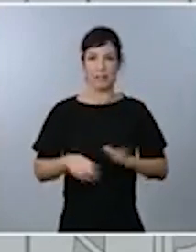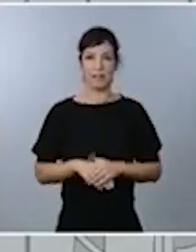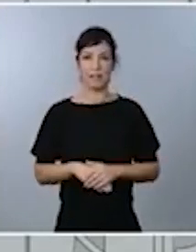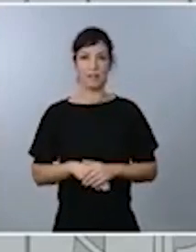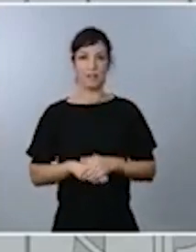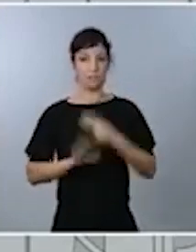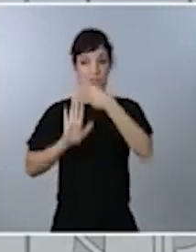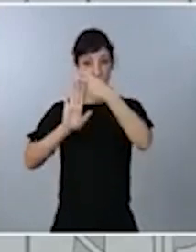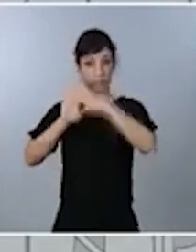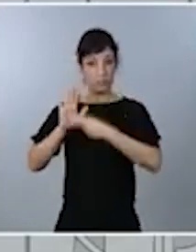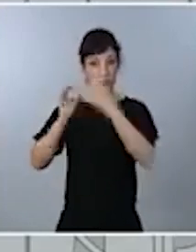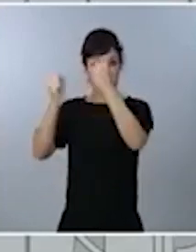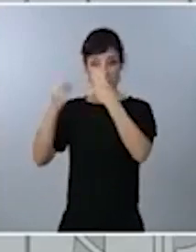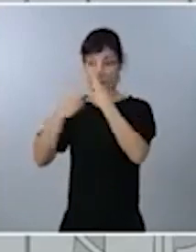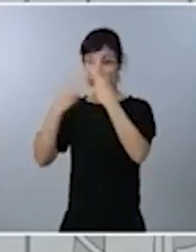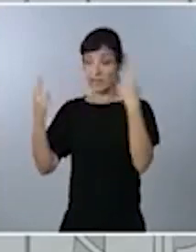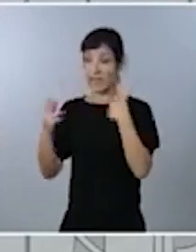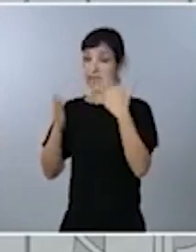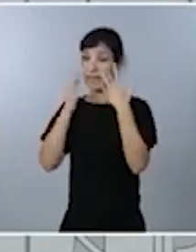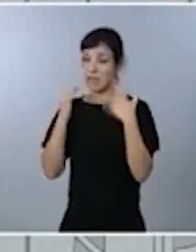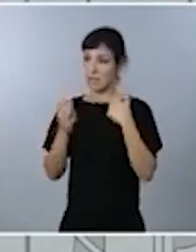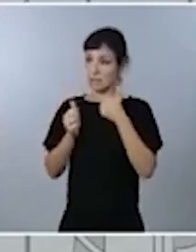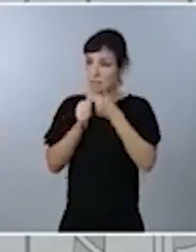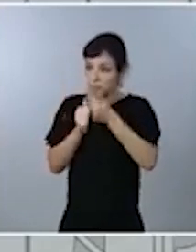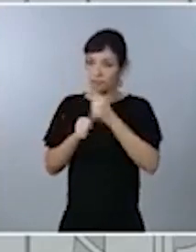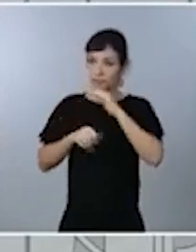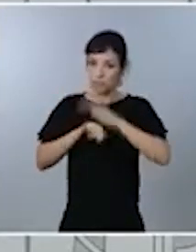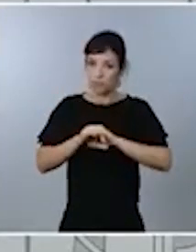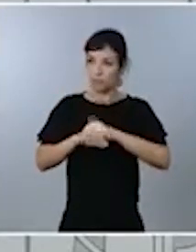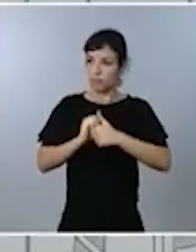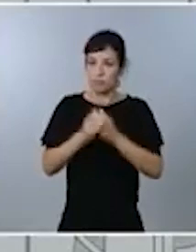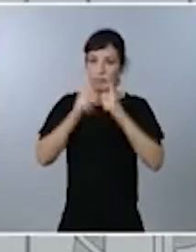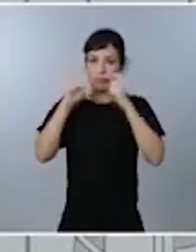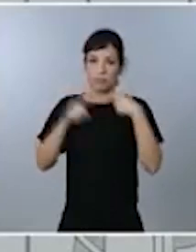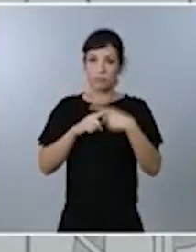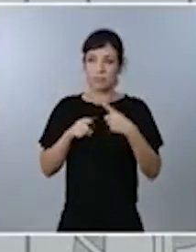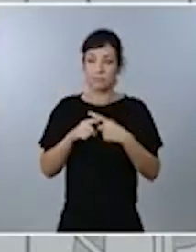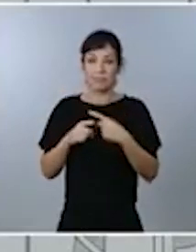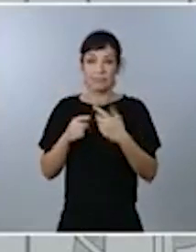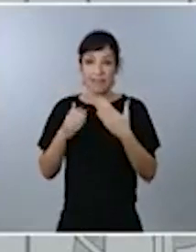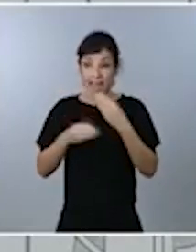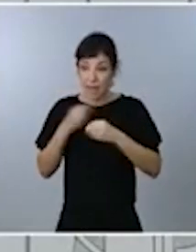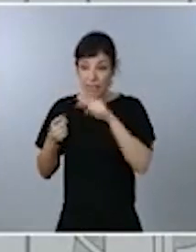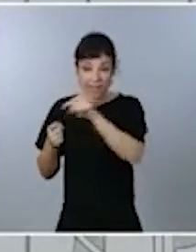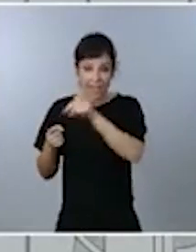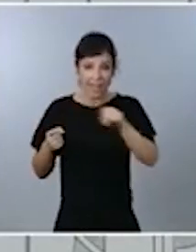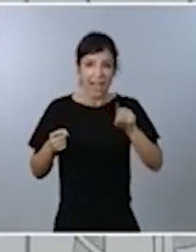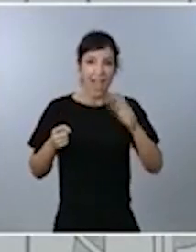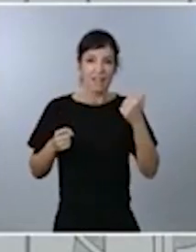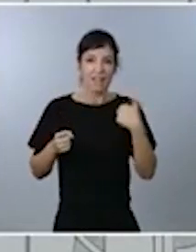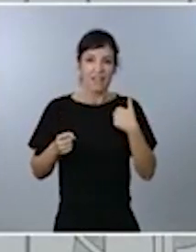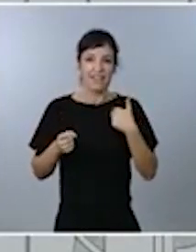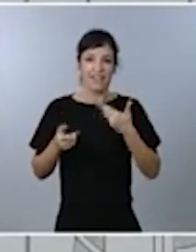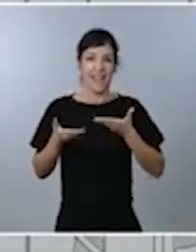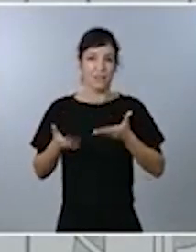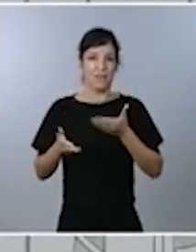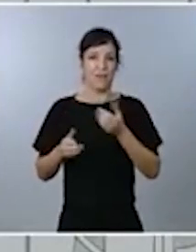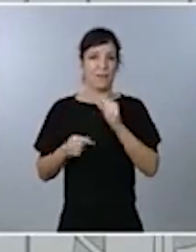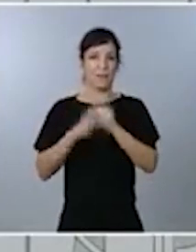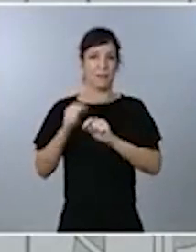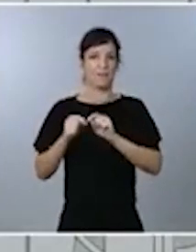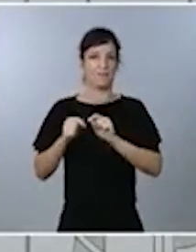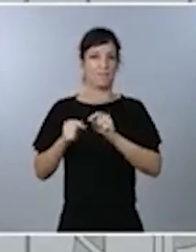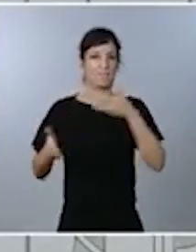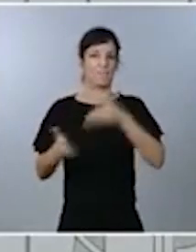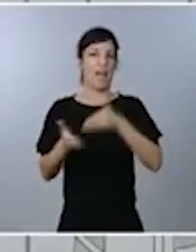las autoridades sanitarias, estamos poniendo una piedra en el muro para detener al virus. España tiene una cualidad que en estos